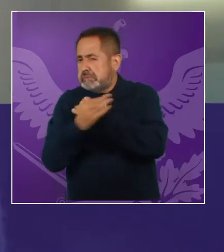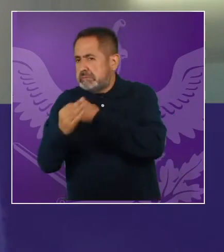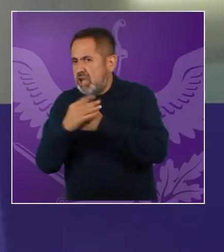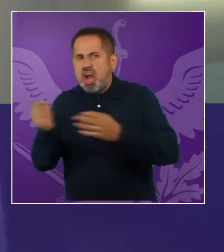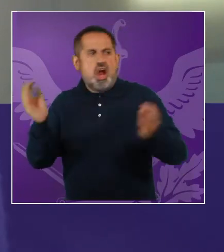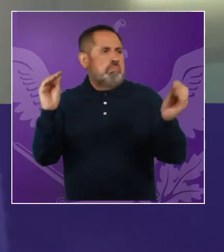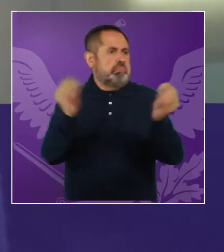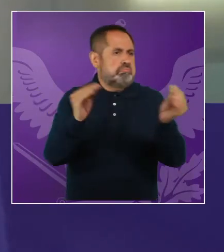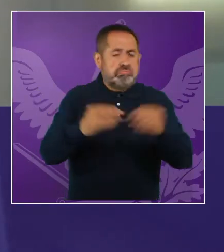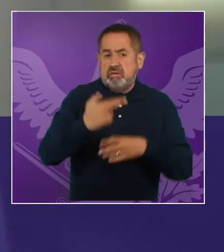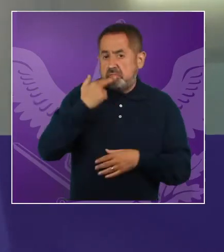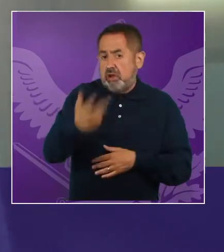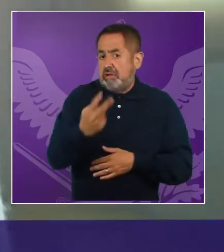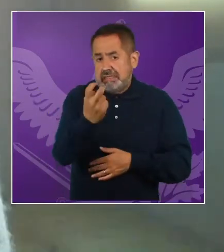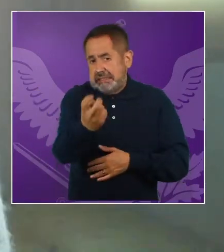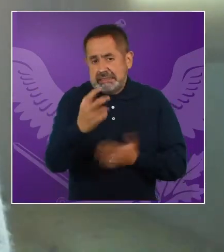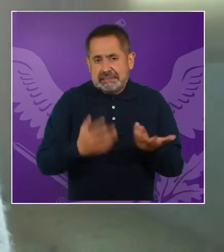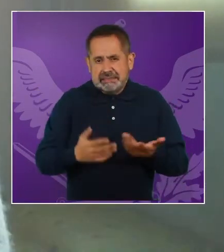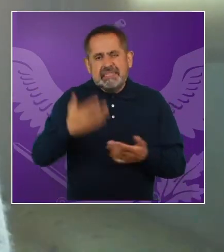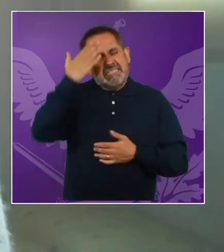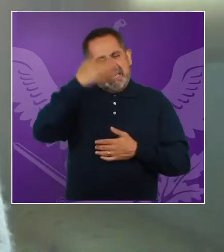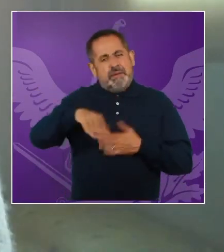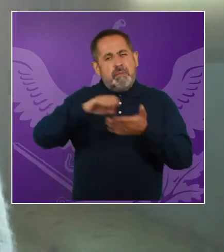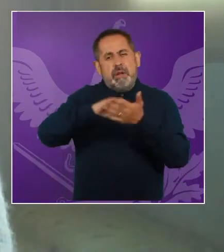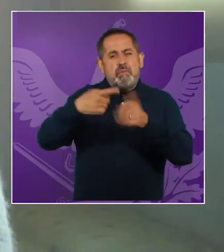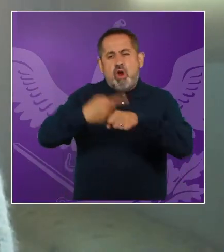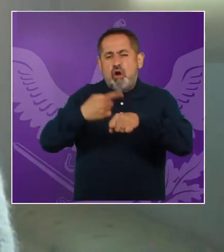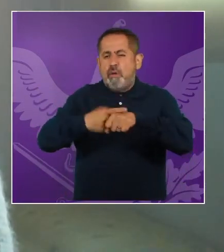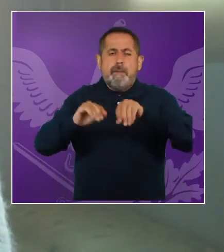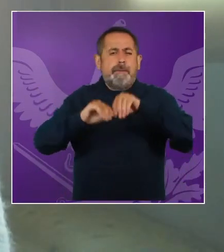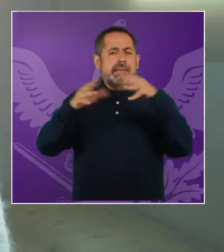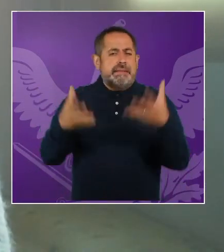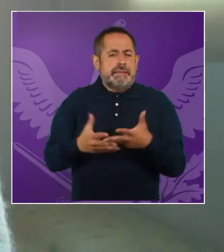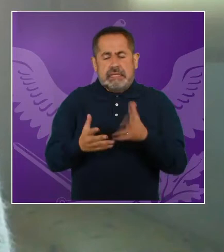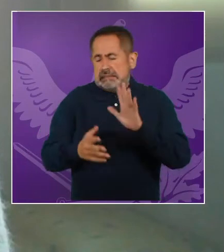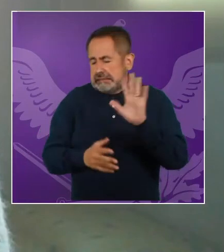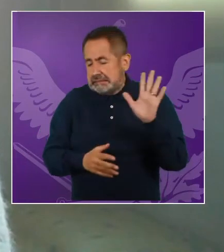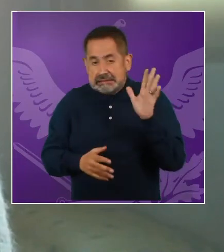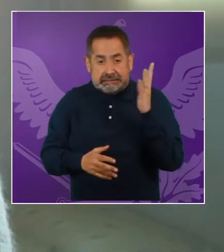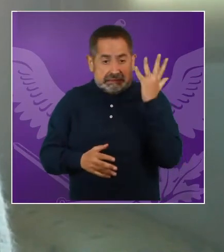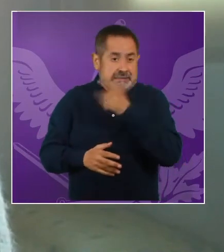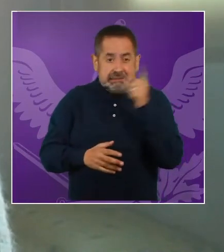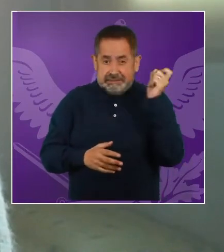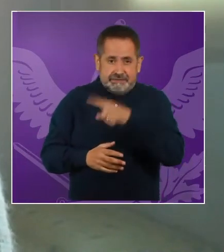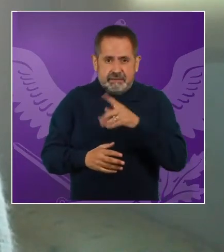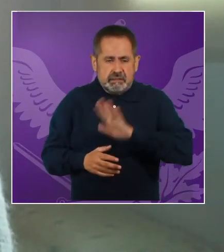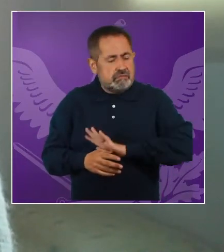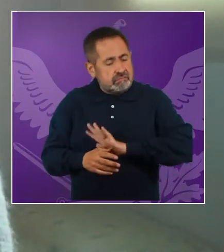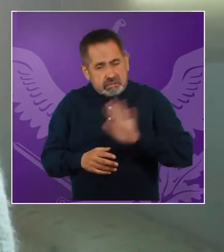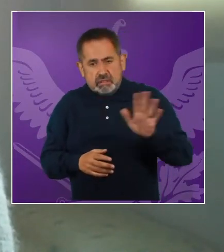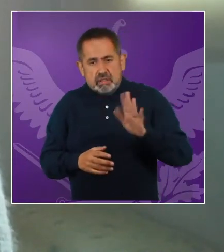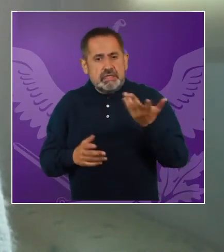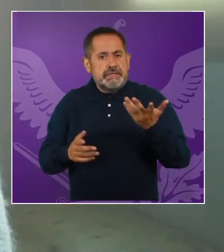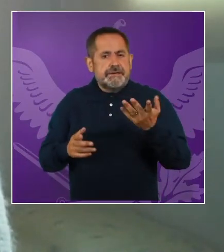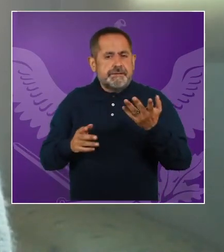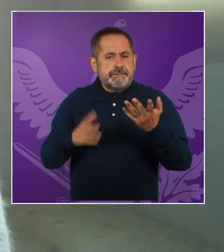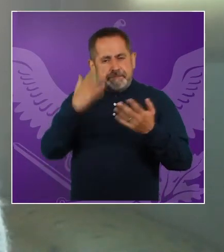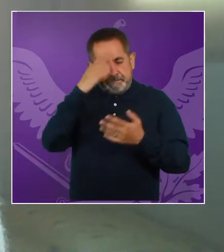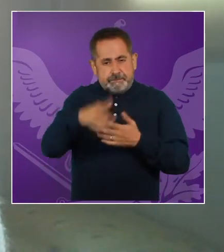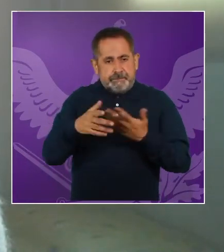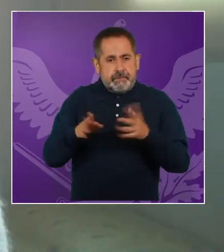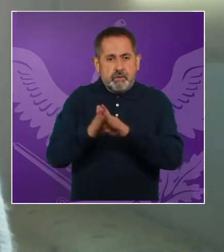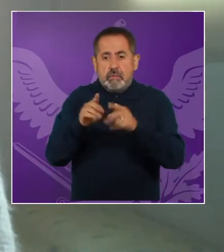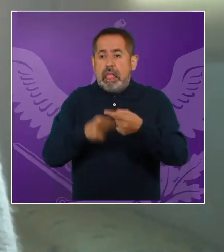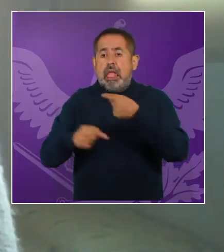unidas, ¿no?, y trabajando en conjunto. Pero, digamos, decir que la situación de pandemia y de crisis no debería de ser, este, un terreno